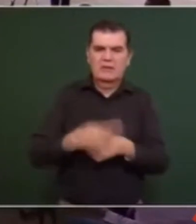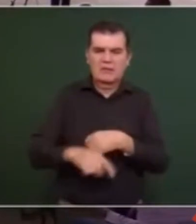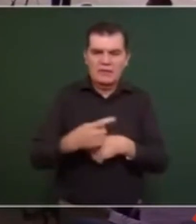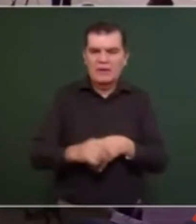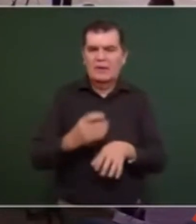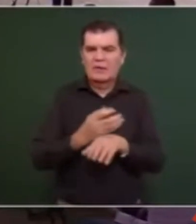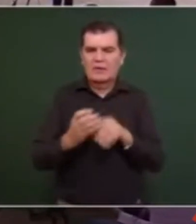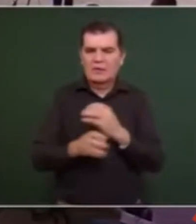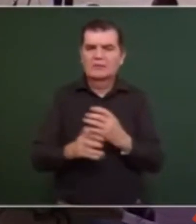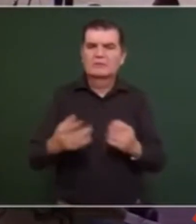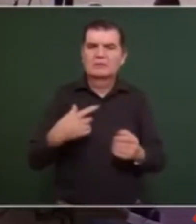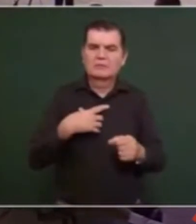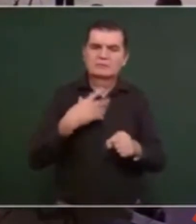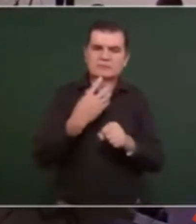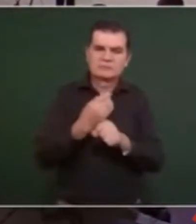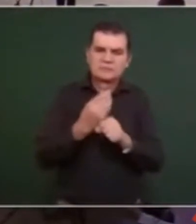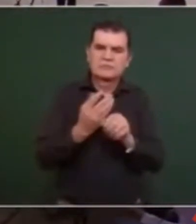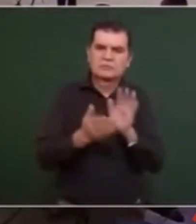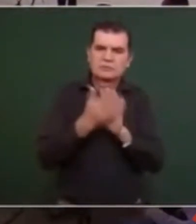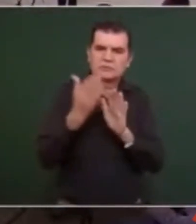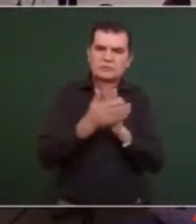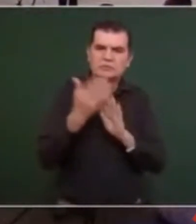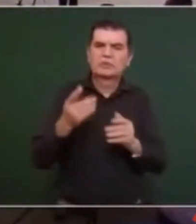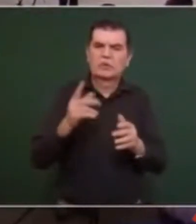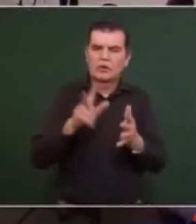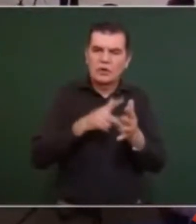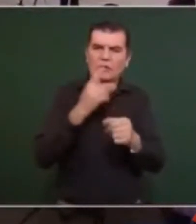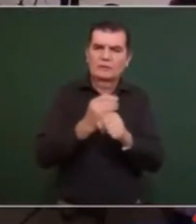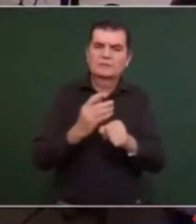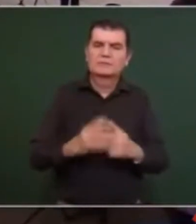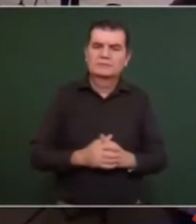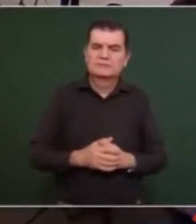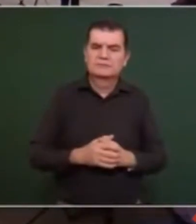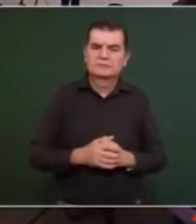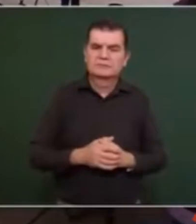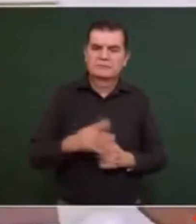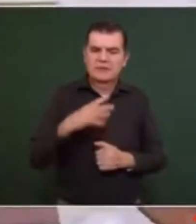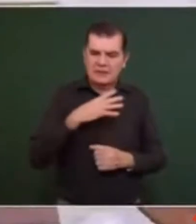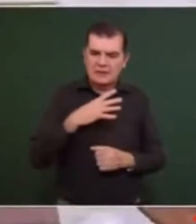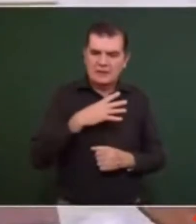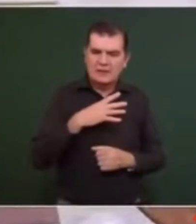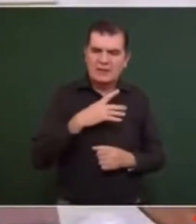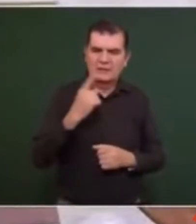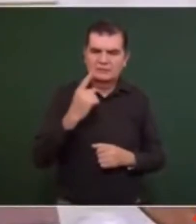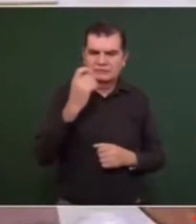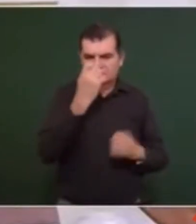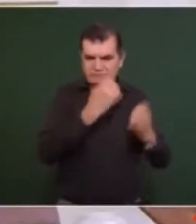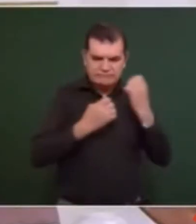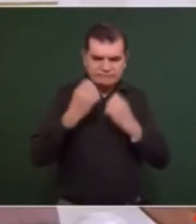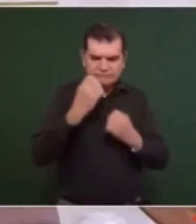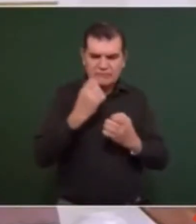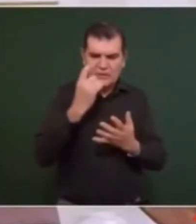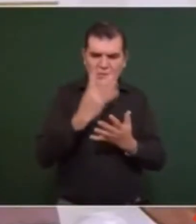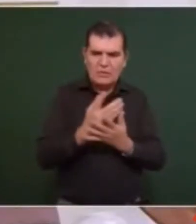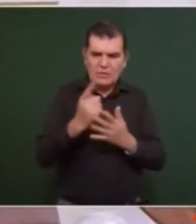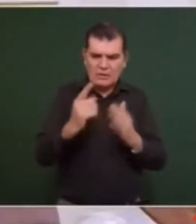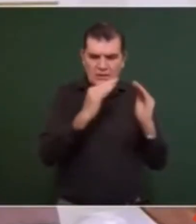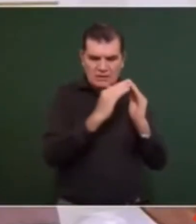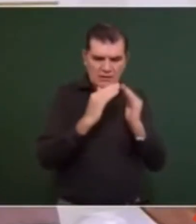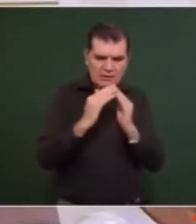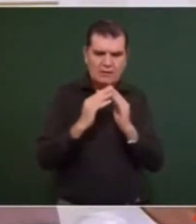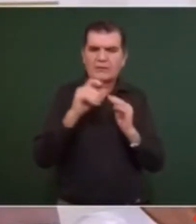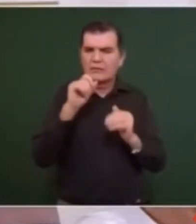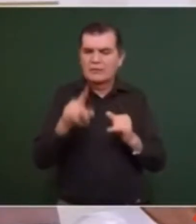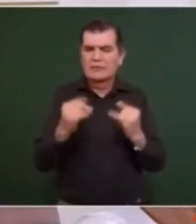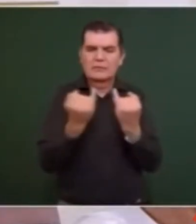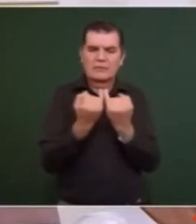son las que hay que construir de nuevo. ya tienen una evaluación no sólo de las viviendas sino